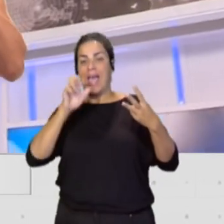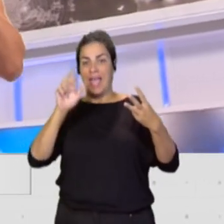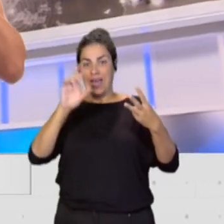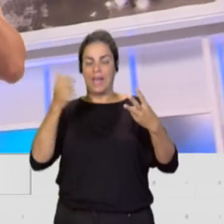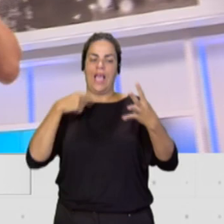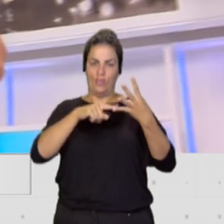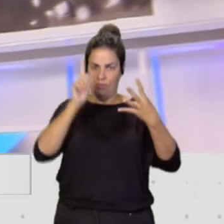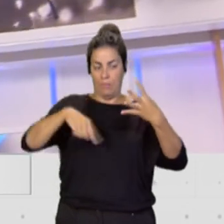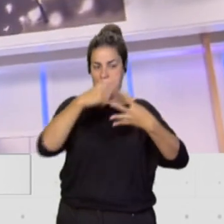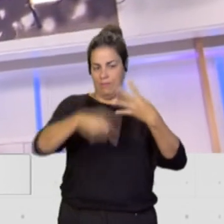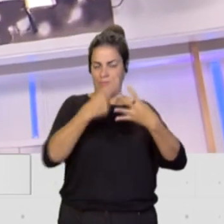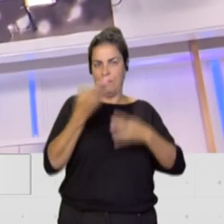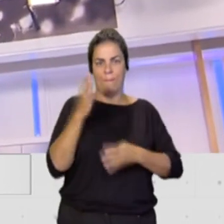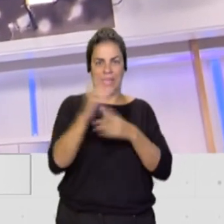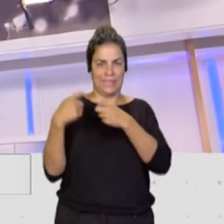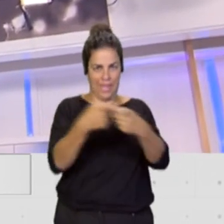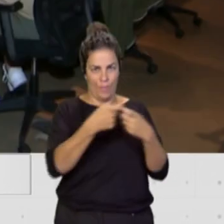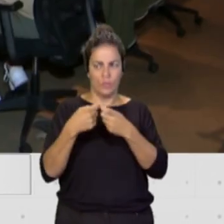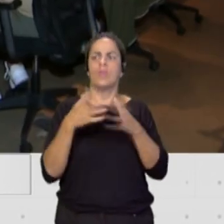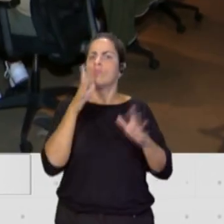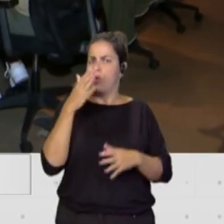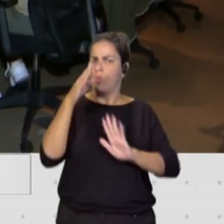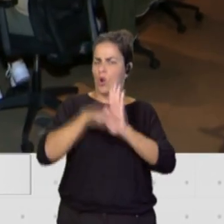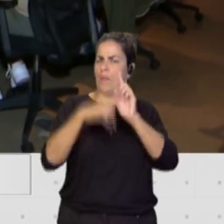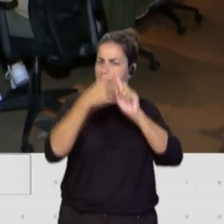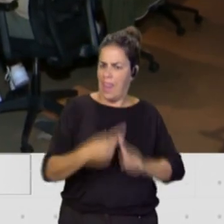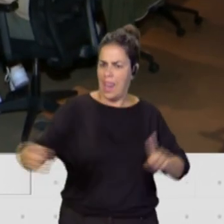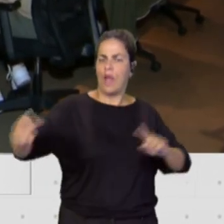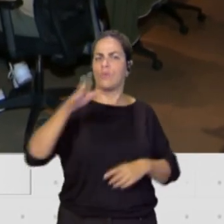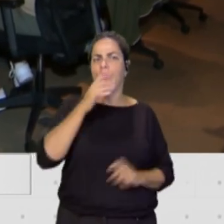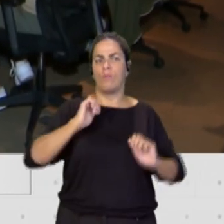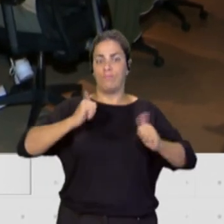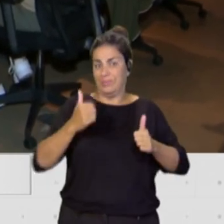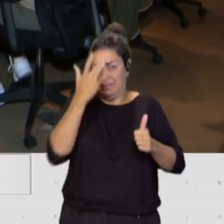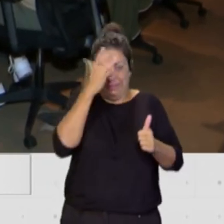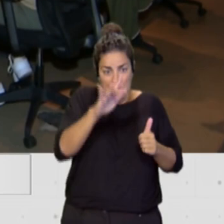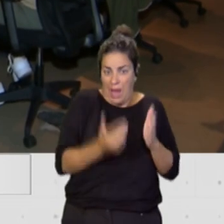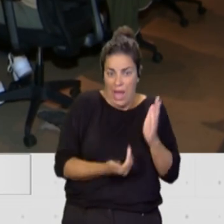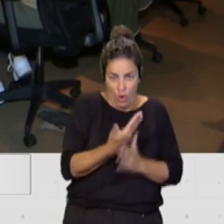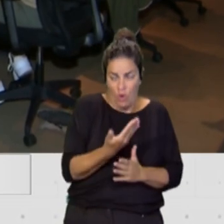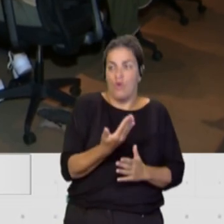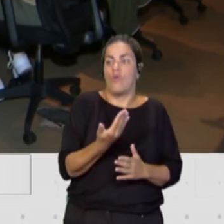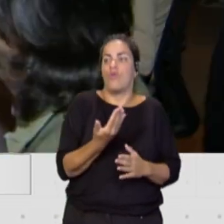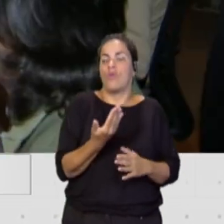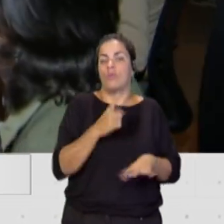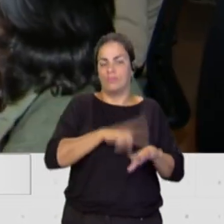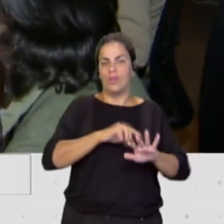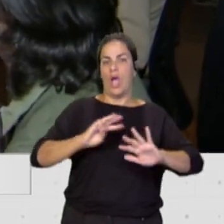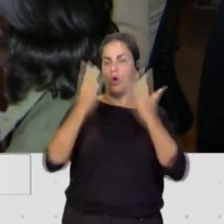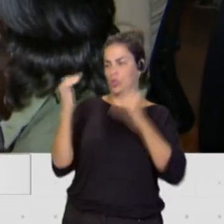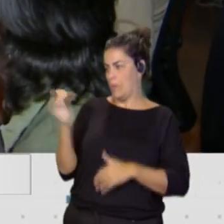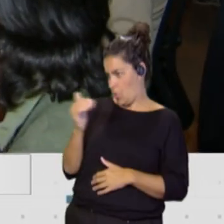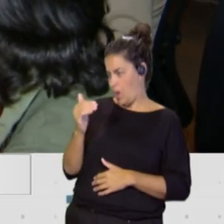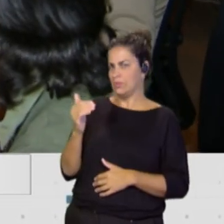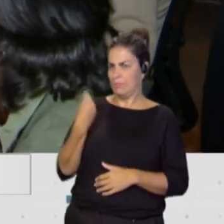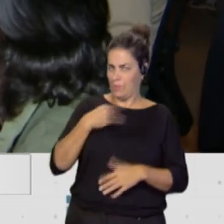copresentación de este programa, que es un programa además largo. Un programa que empieza desde primera hora de la mañana. Se mantiene el horario de las 7.45